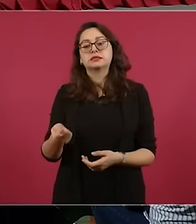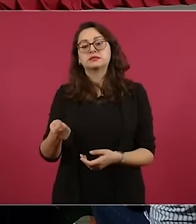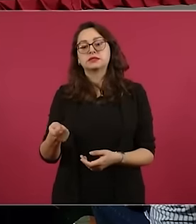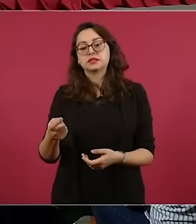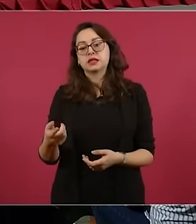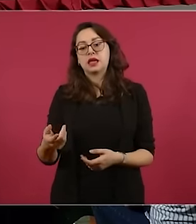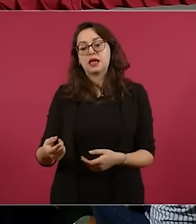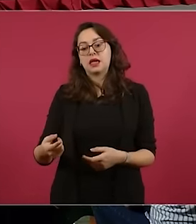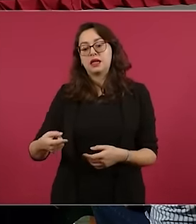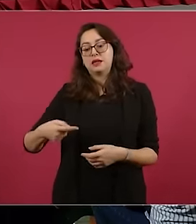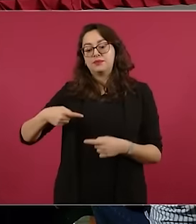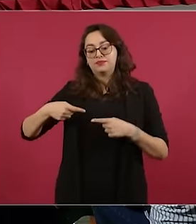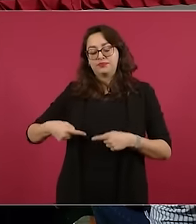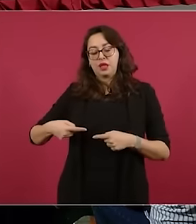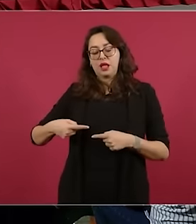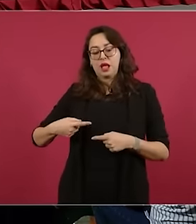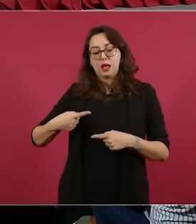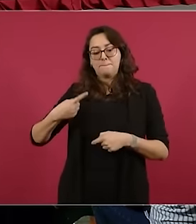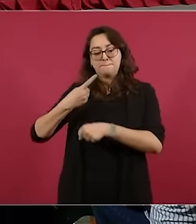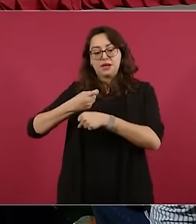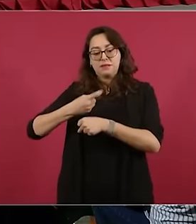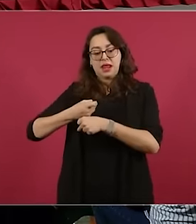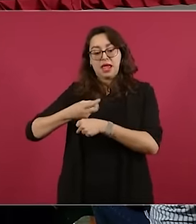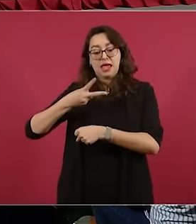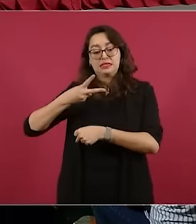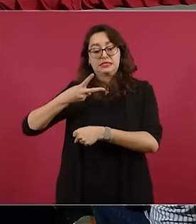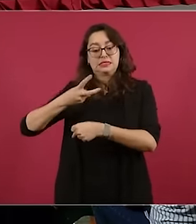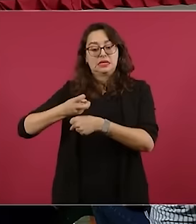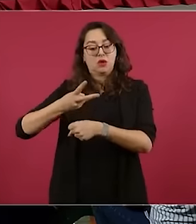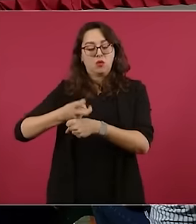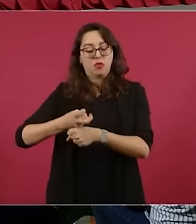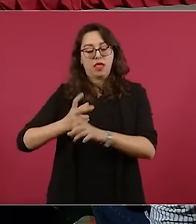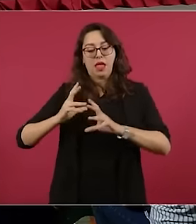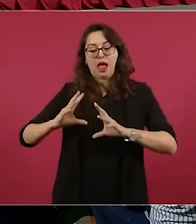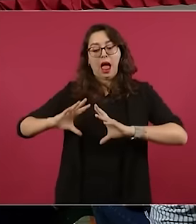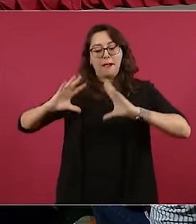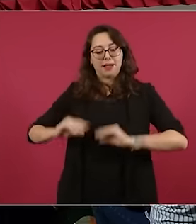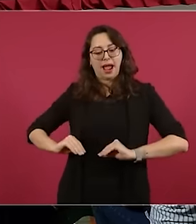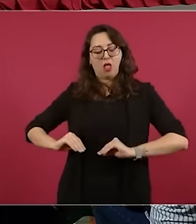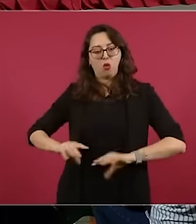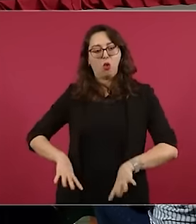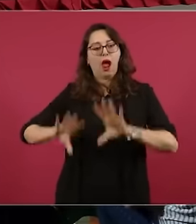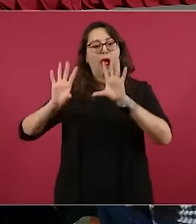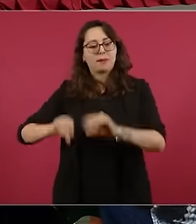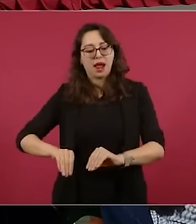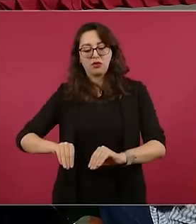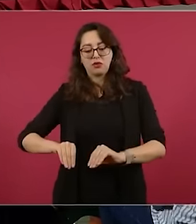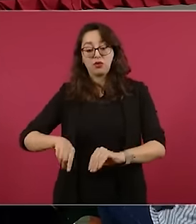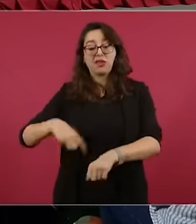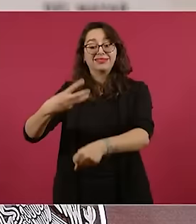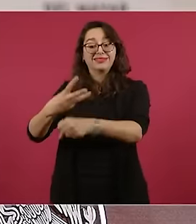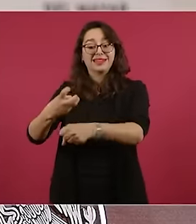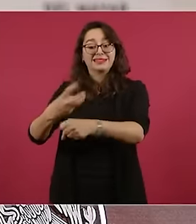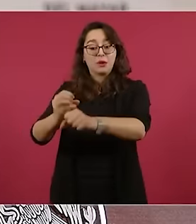el 13 de septiembre y el 26 de octubre para la interconexión de los equipos de bombeo y tuberías que